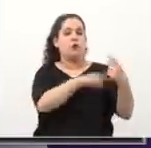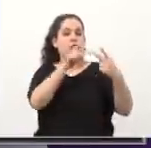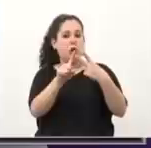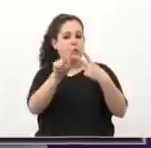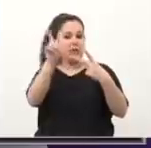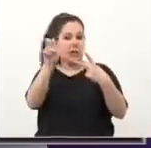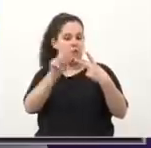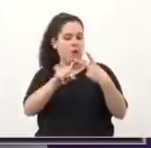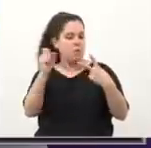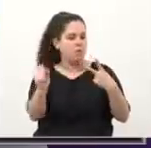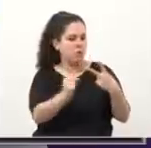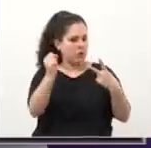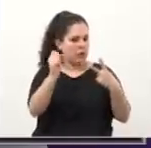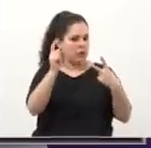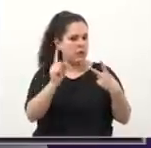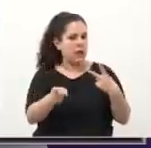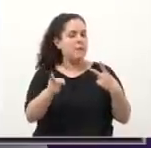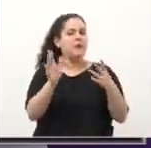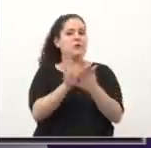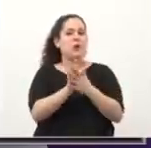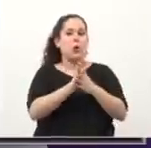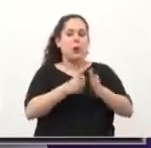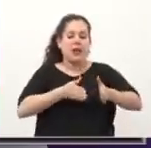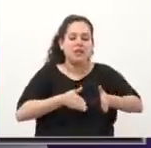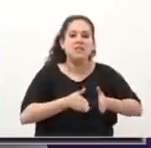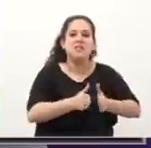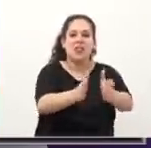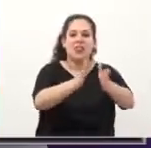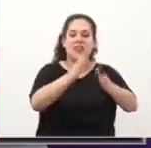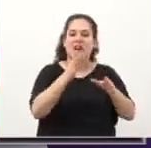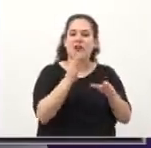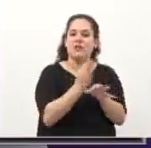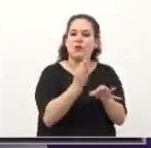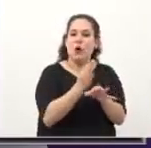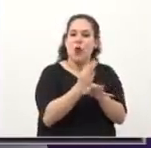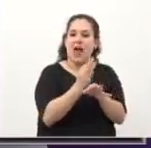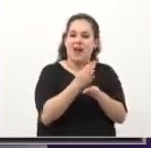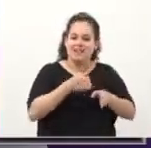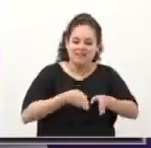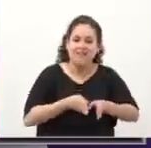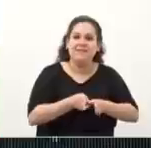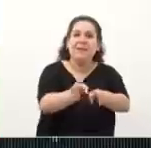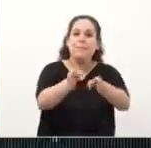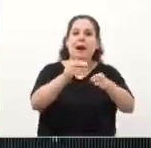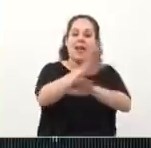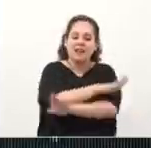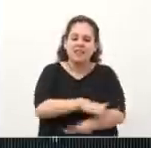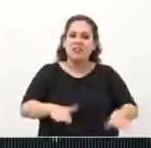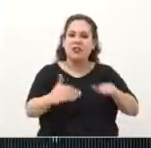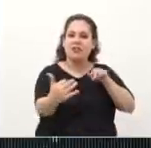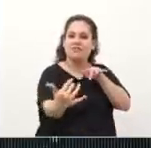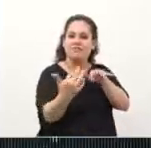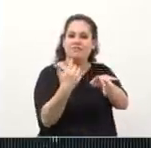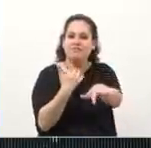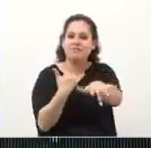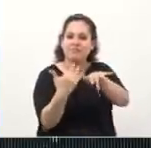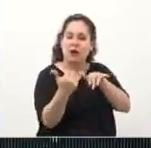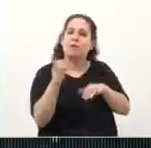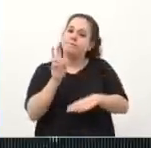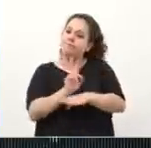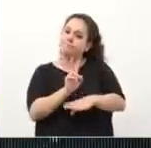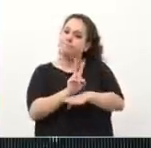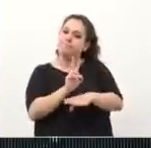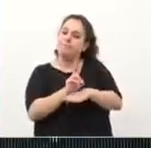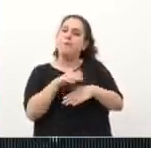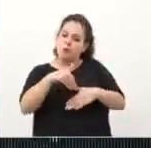tuvimos muy buena experiencia con los senderos escolares, que cuidan a los chicos a la entrada y salida de las escuelas. Por eso hoy me comprometo que vamos a llevar los